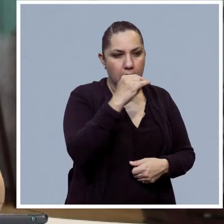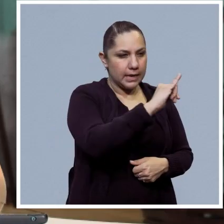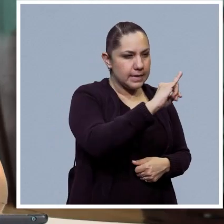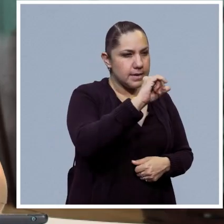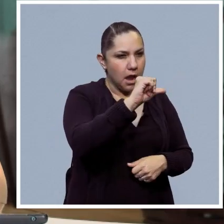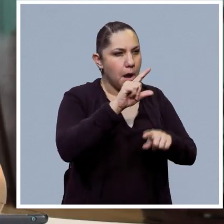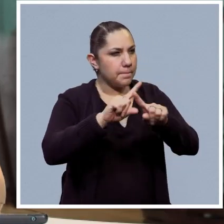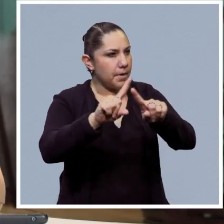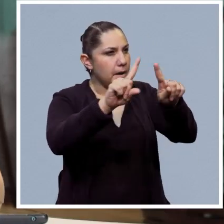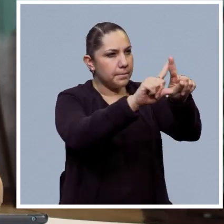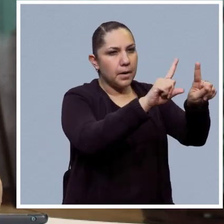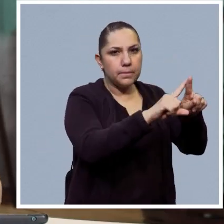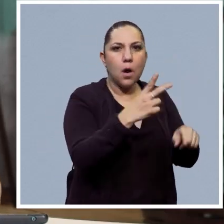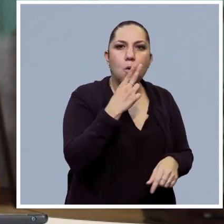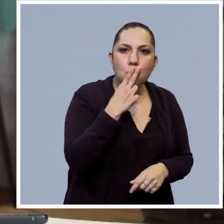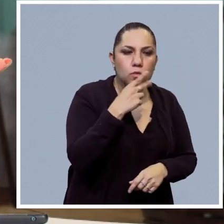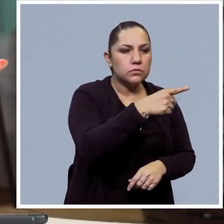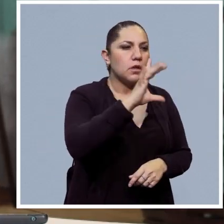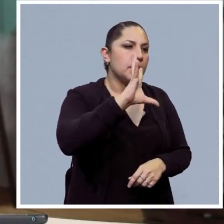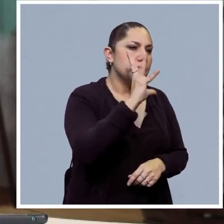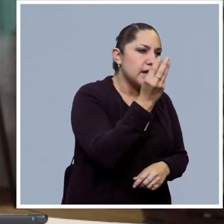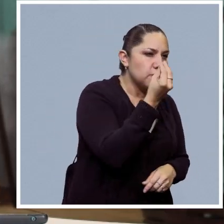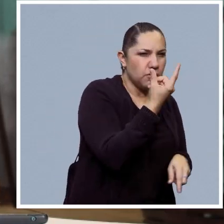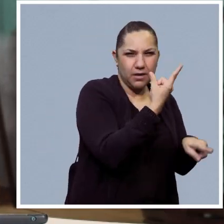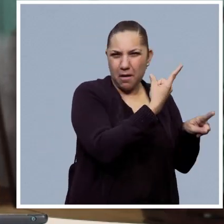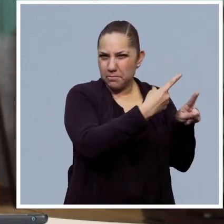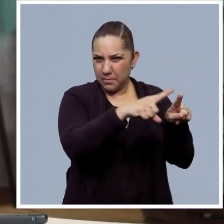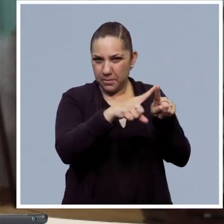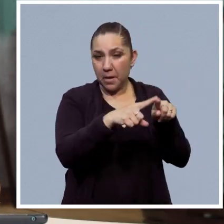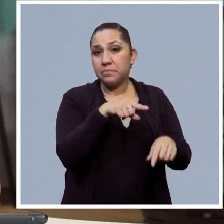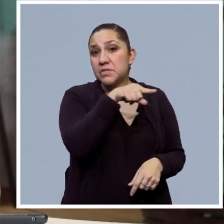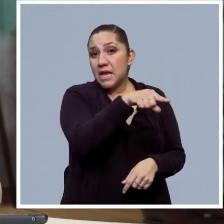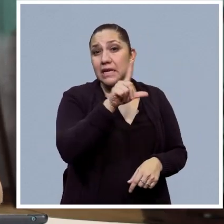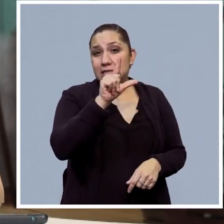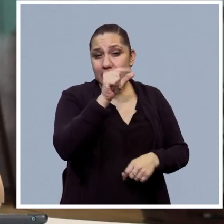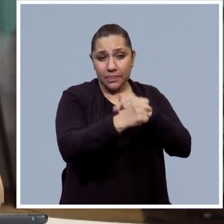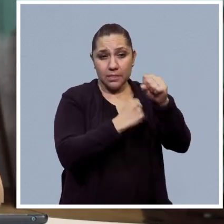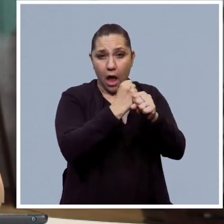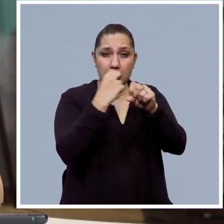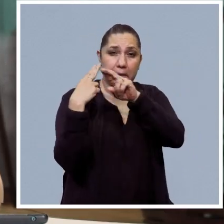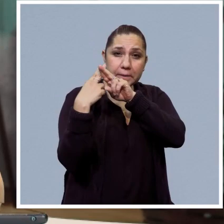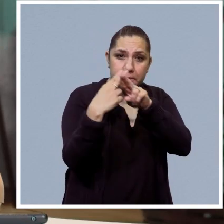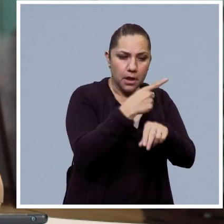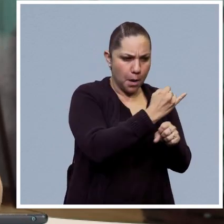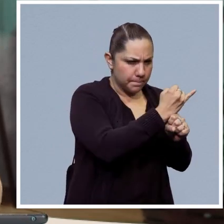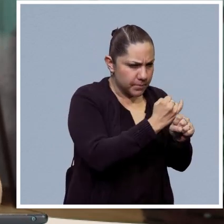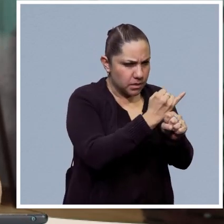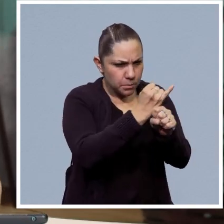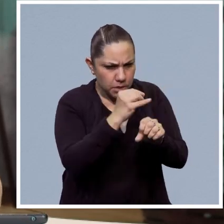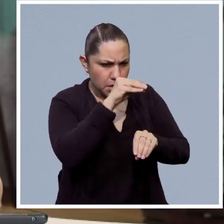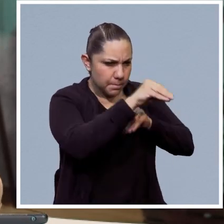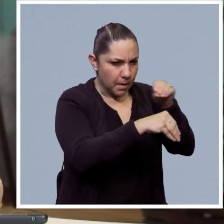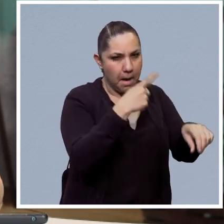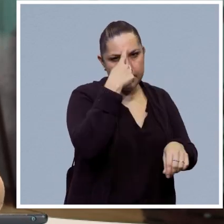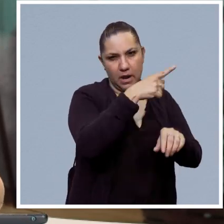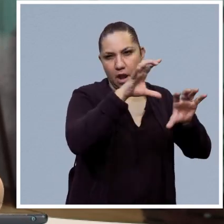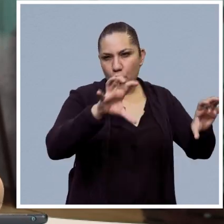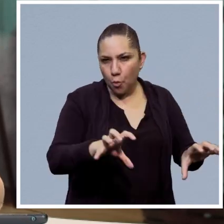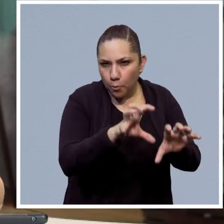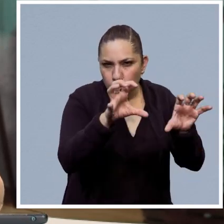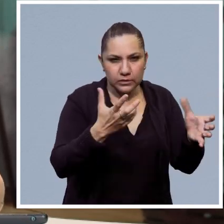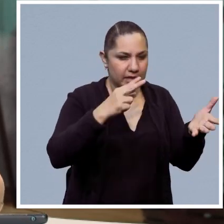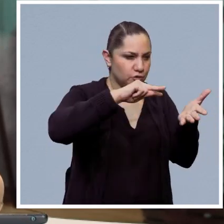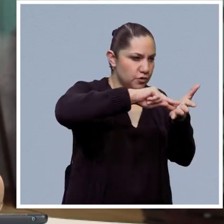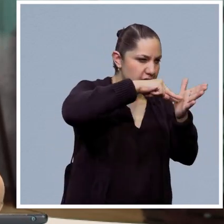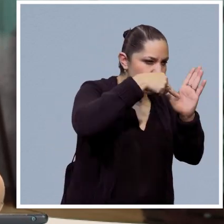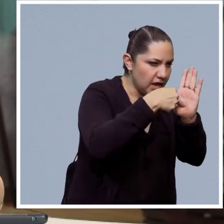justamente el uso de la inteligencia artificial en nuestros dispositivos electrónicos. Este campo de estudio lleva cerca de 70 años y ha aportado en la